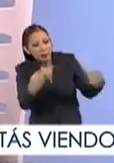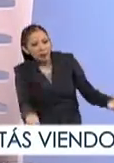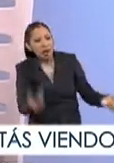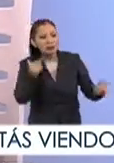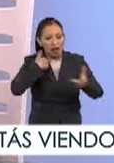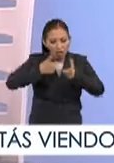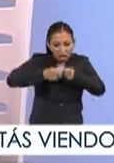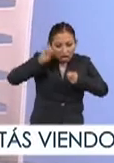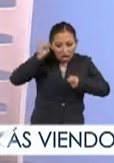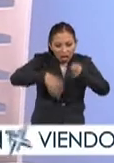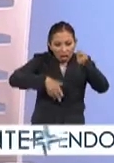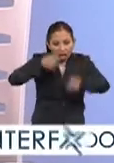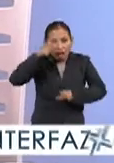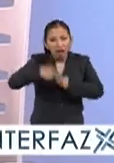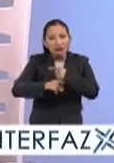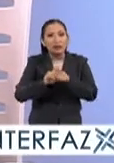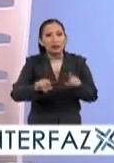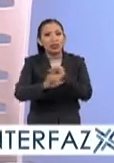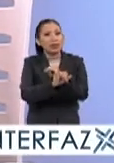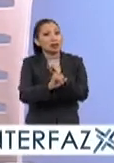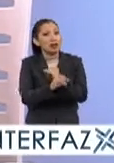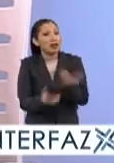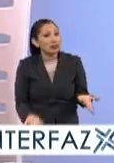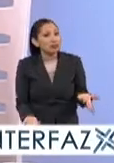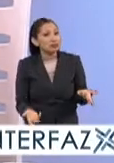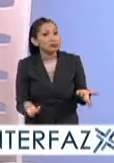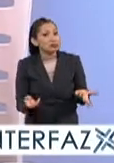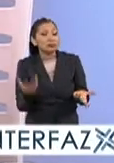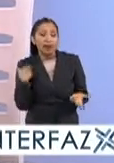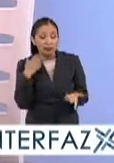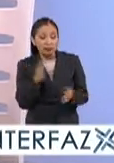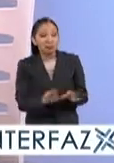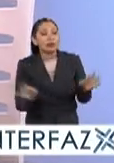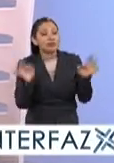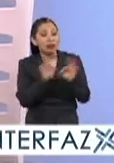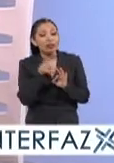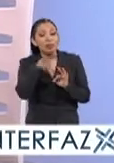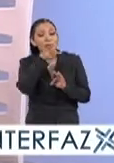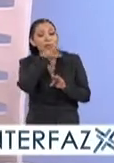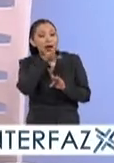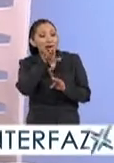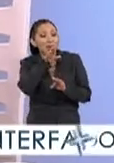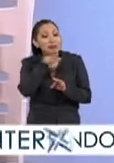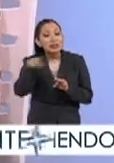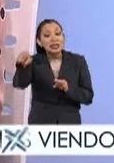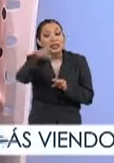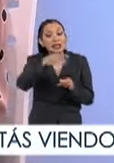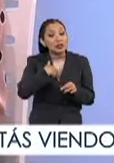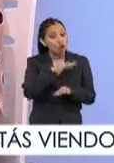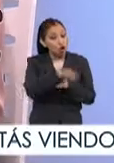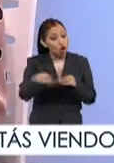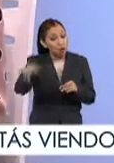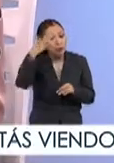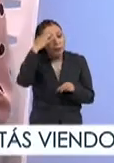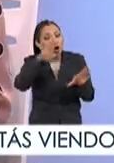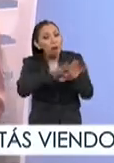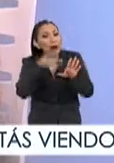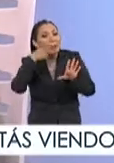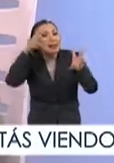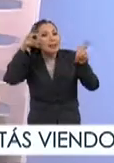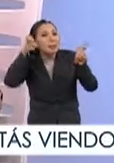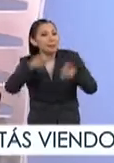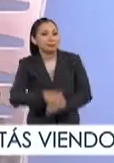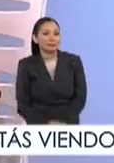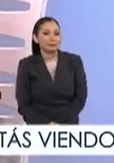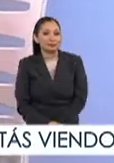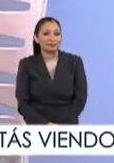mensajes que se comunican a través de las diferentes plataformas así que es esencial que los padres y que la sociedad en general sepa cómo abordar este tipo